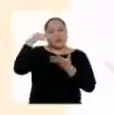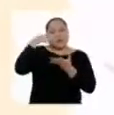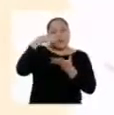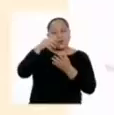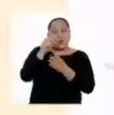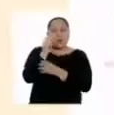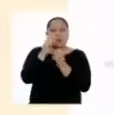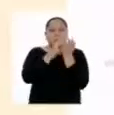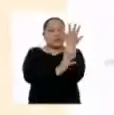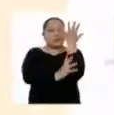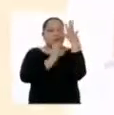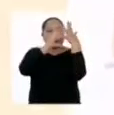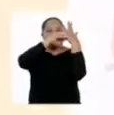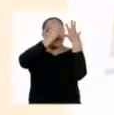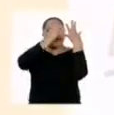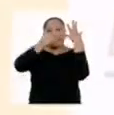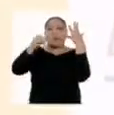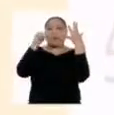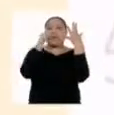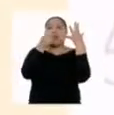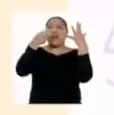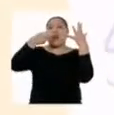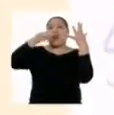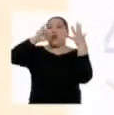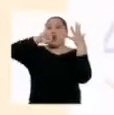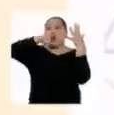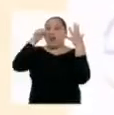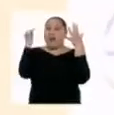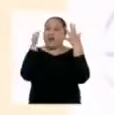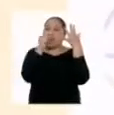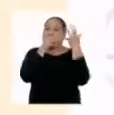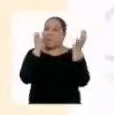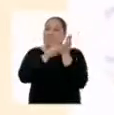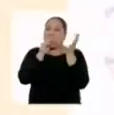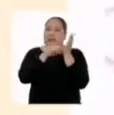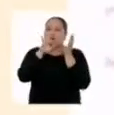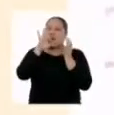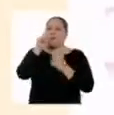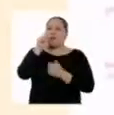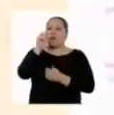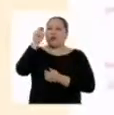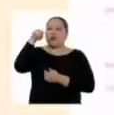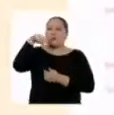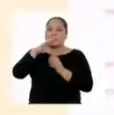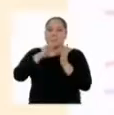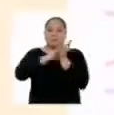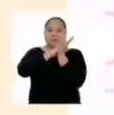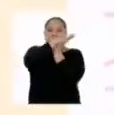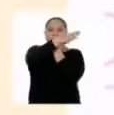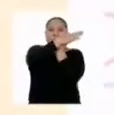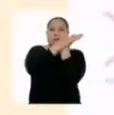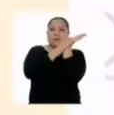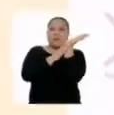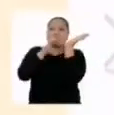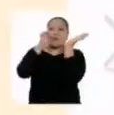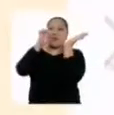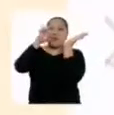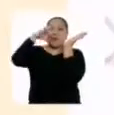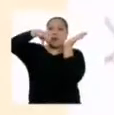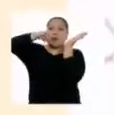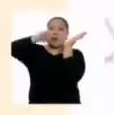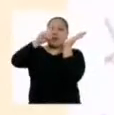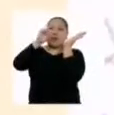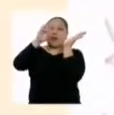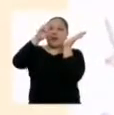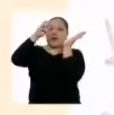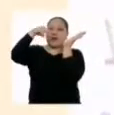hoja, que es el órgano en el que ocurre la mayor parte de la fotosíntesis. La capa superior de la hoja se llama epidermis superior